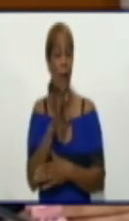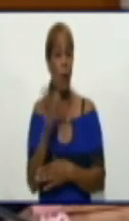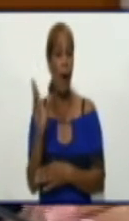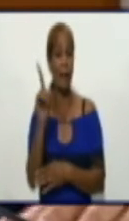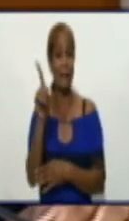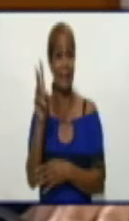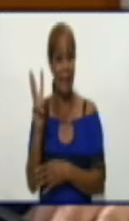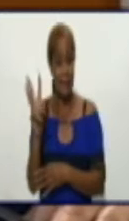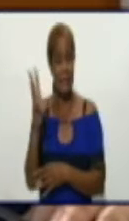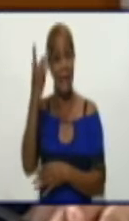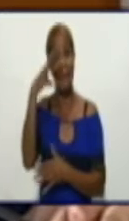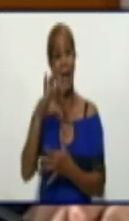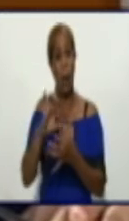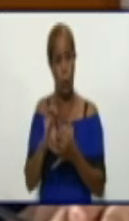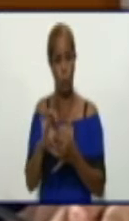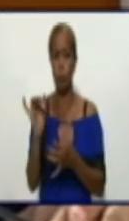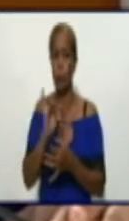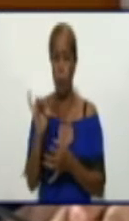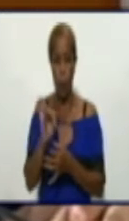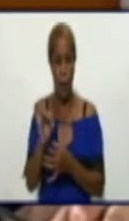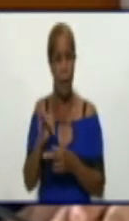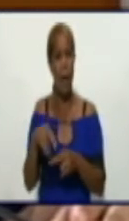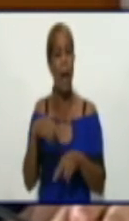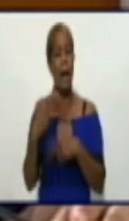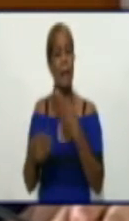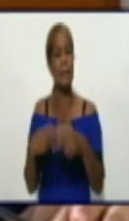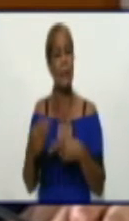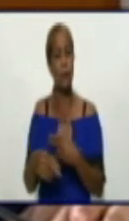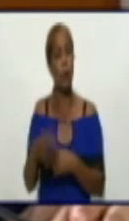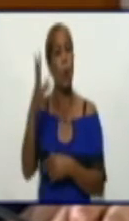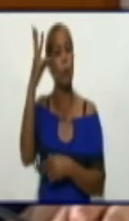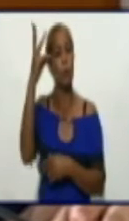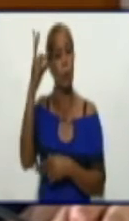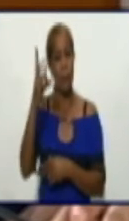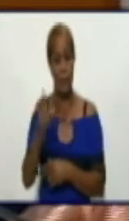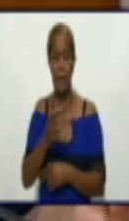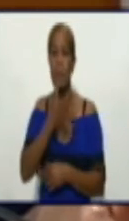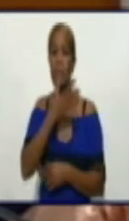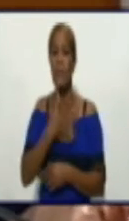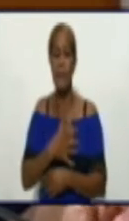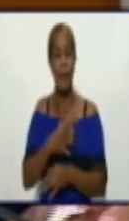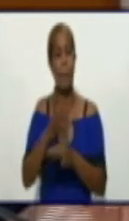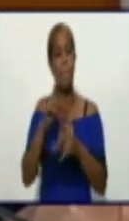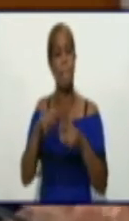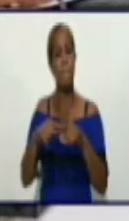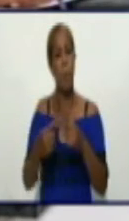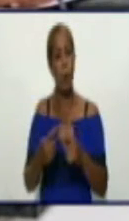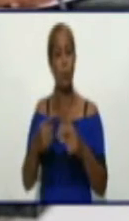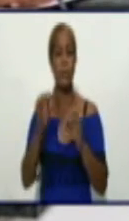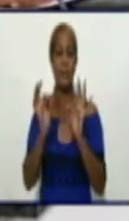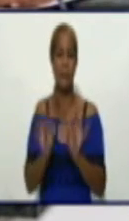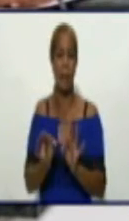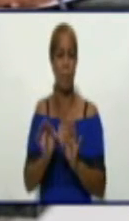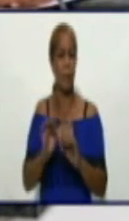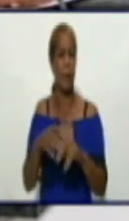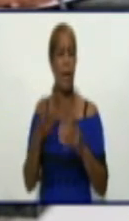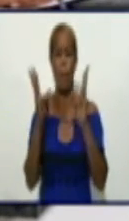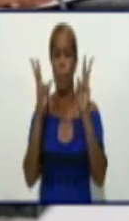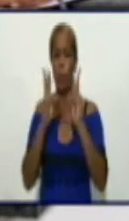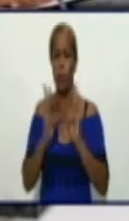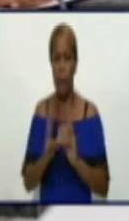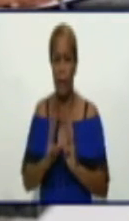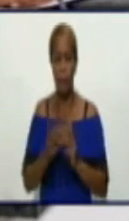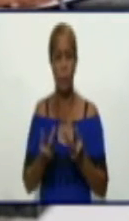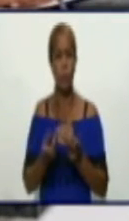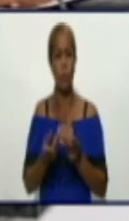la operación en redes sociales, Numeral Fidel por Siempre, en Twitter, Facebook, en todos los espacios que nosotros tenemos